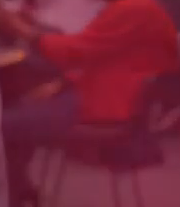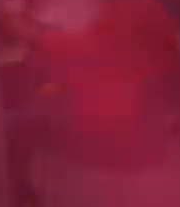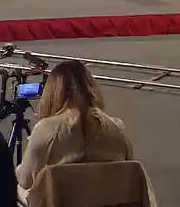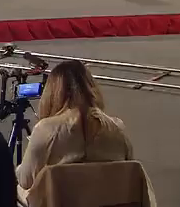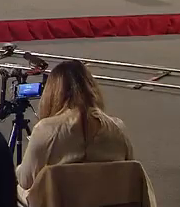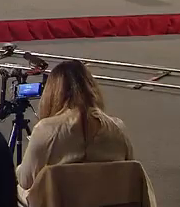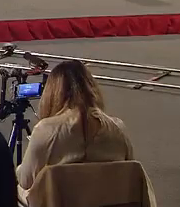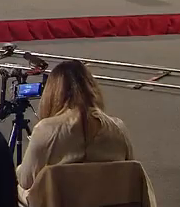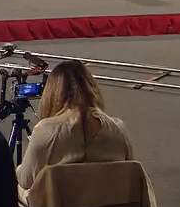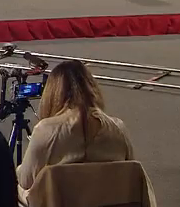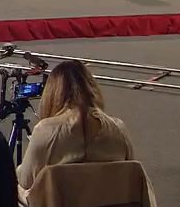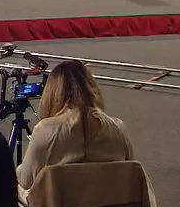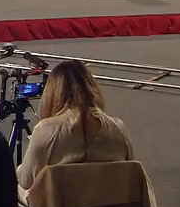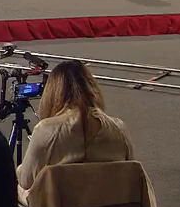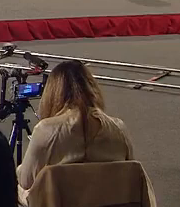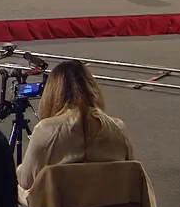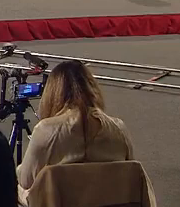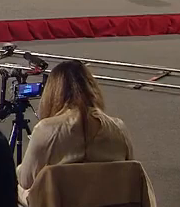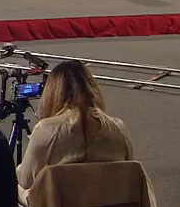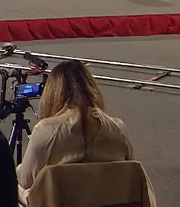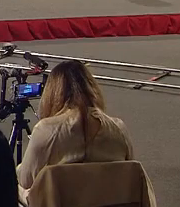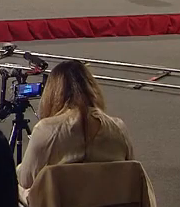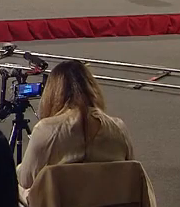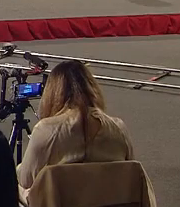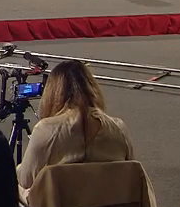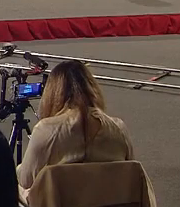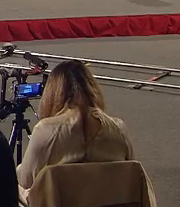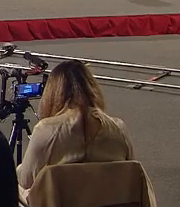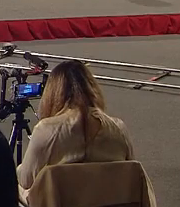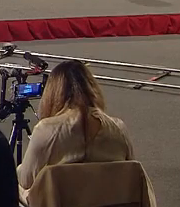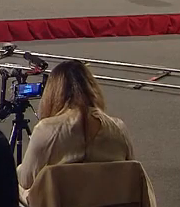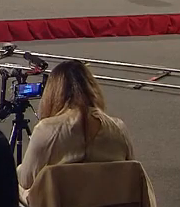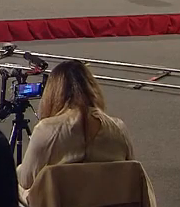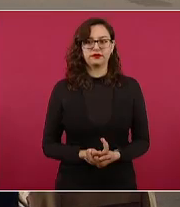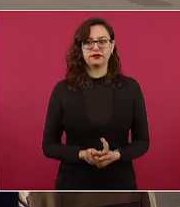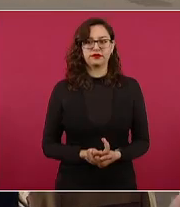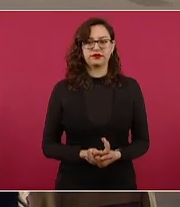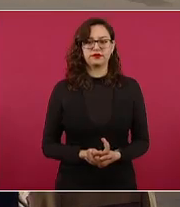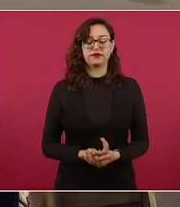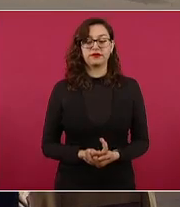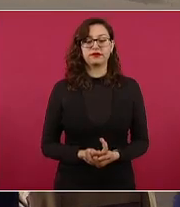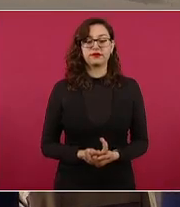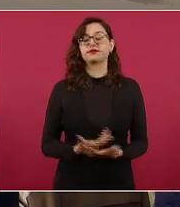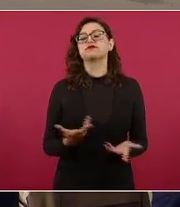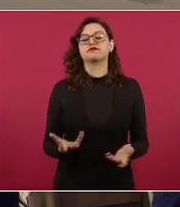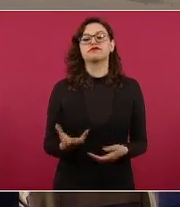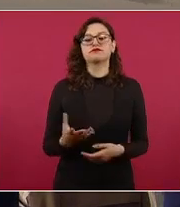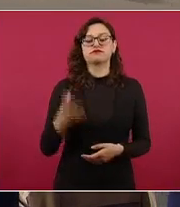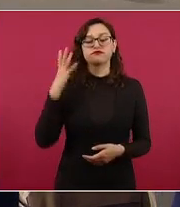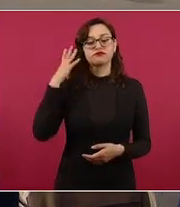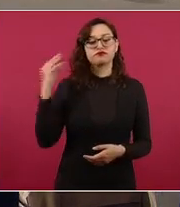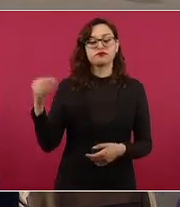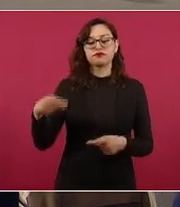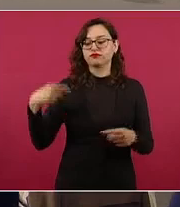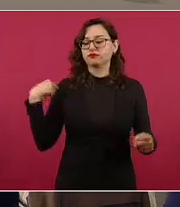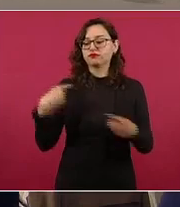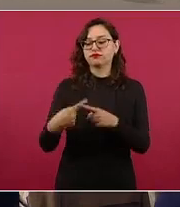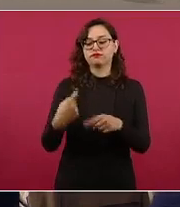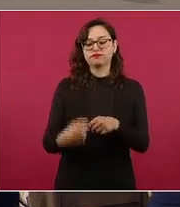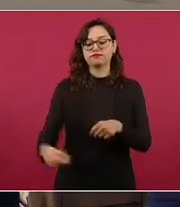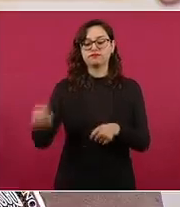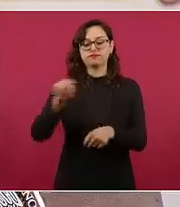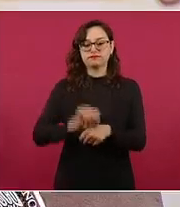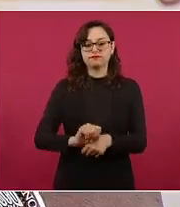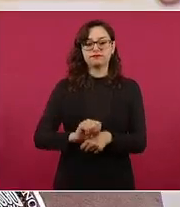Gobierno de México Bien, en Colima los avances se enfocaron en esta semana en un programa